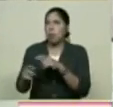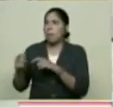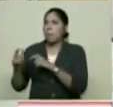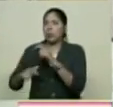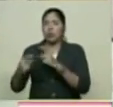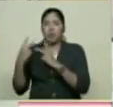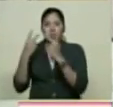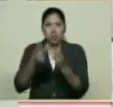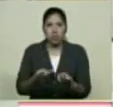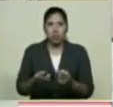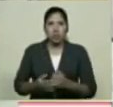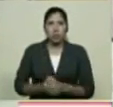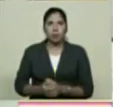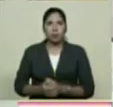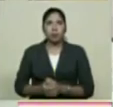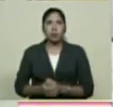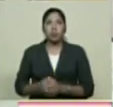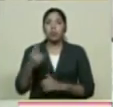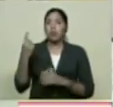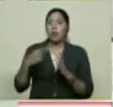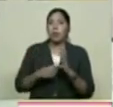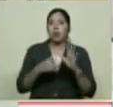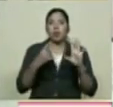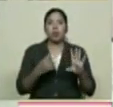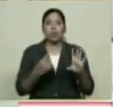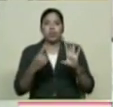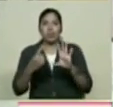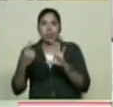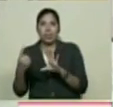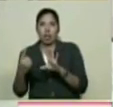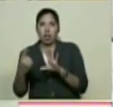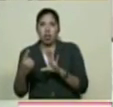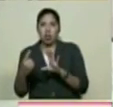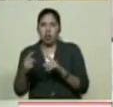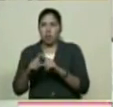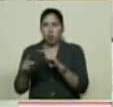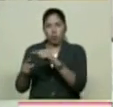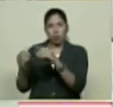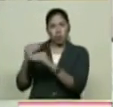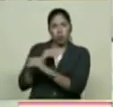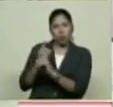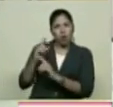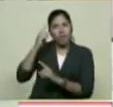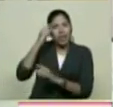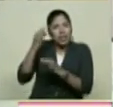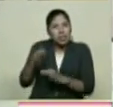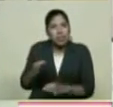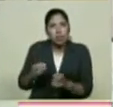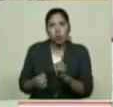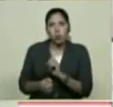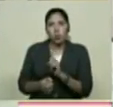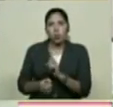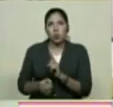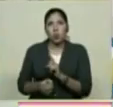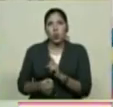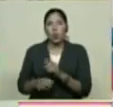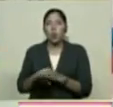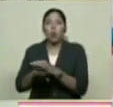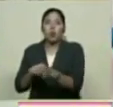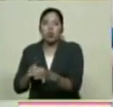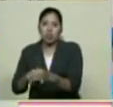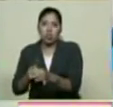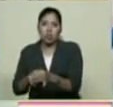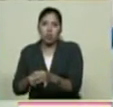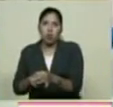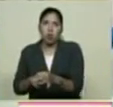Salió como fecha de nacimiento, 1866 Y nos dice que no es exactamente esa la fecha, Sí, sí, el municipio de Andrés Bello, bueno, ha tenido varias, por